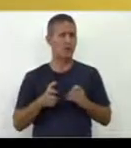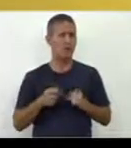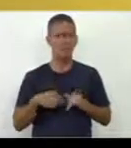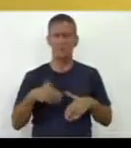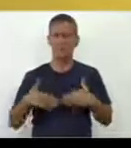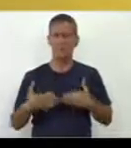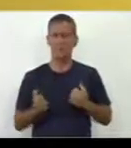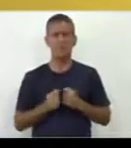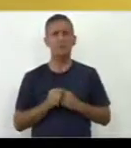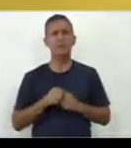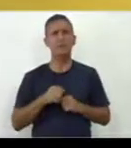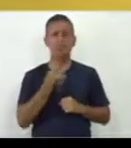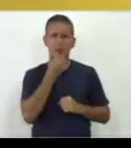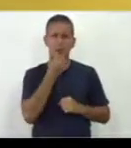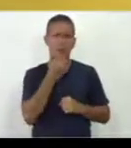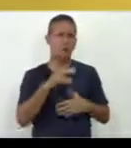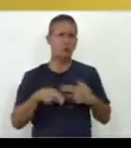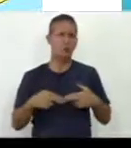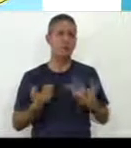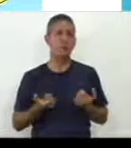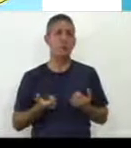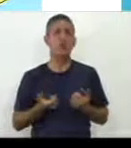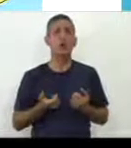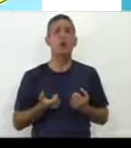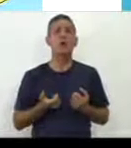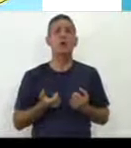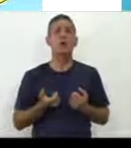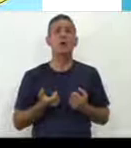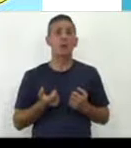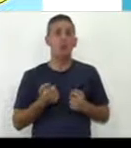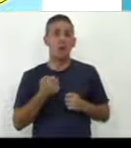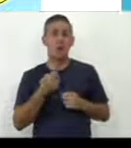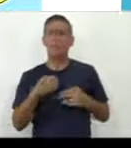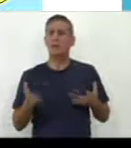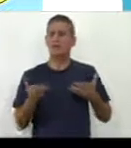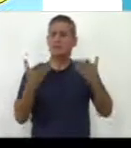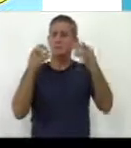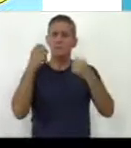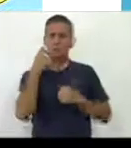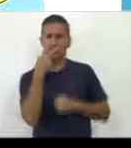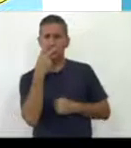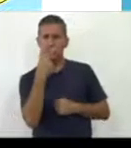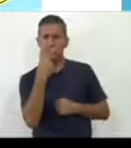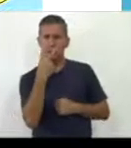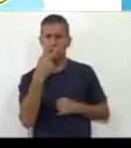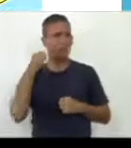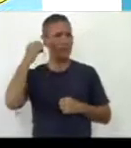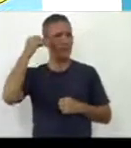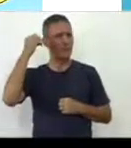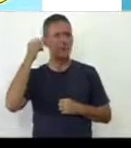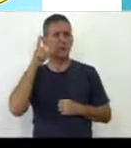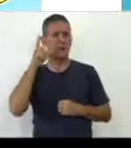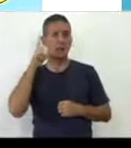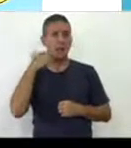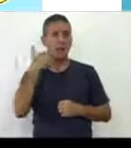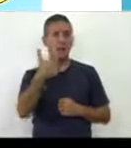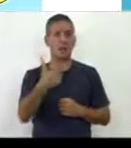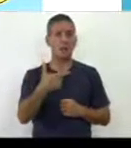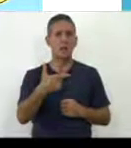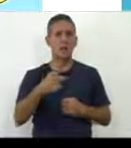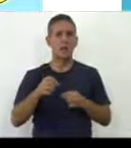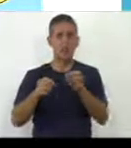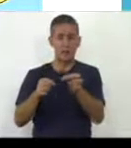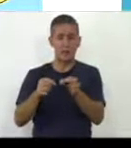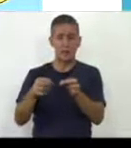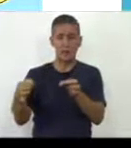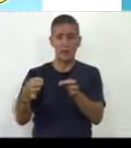tipo de actividad que pudiéramos hacer. También pudiéramos hacer para el desarrollo de la percepción, del pensamiento y el lenguaje,